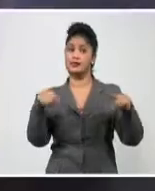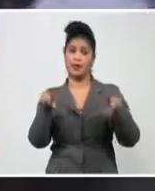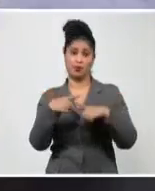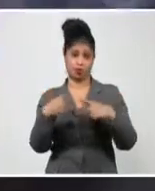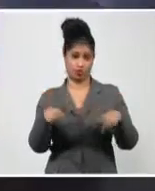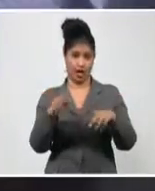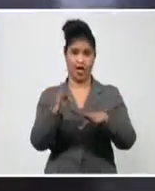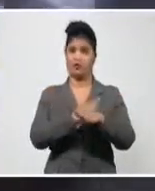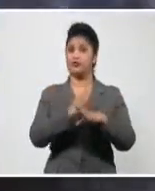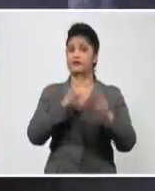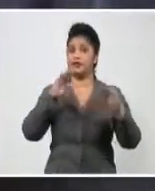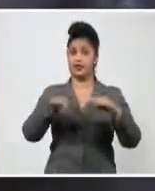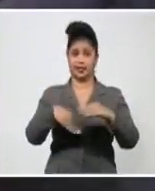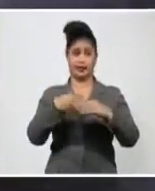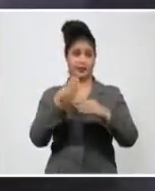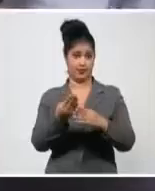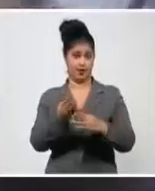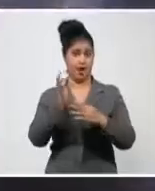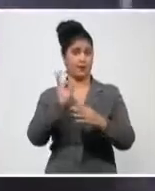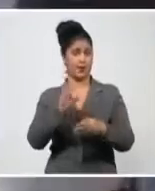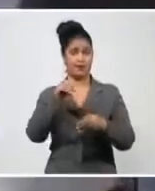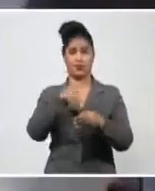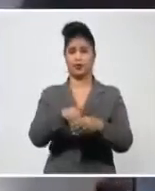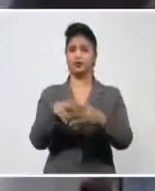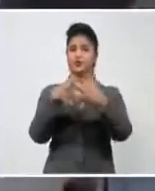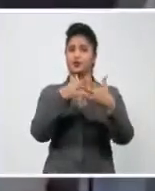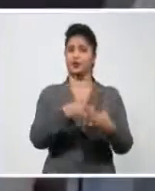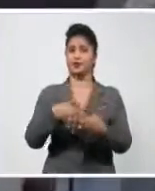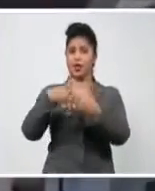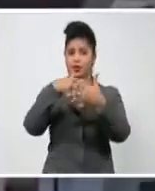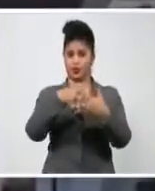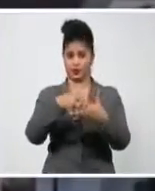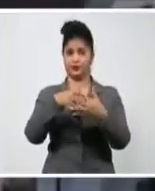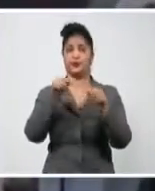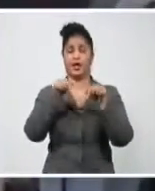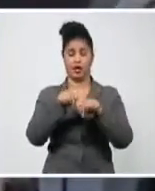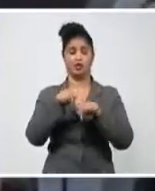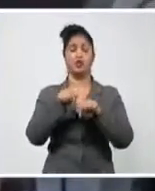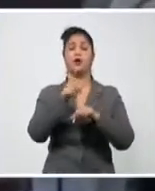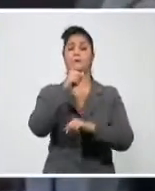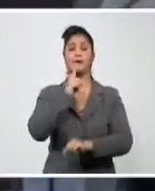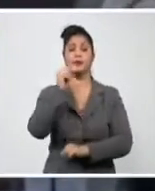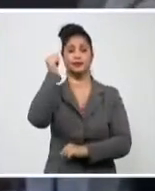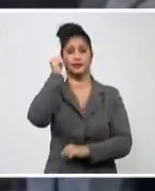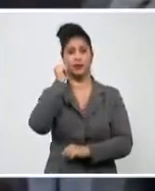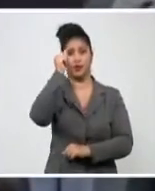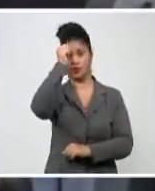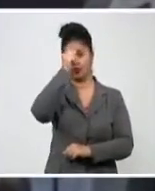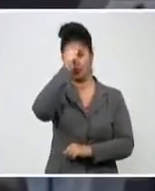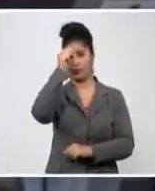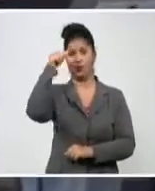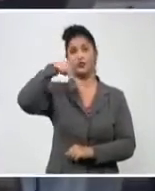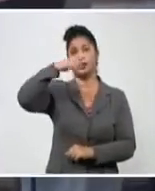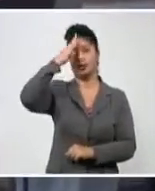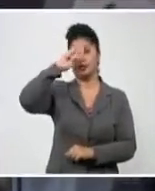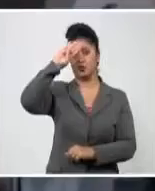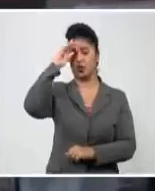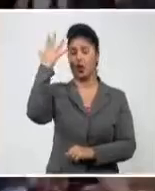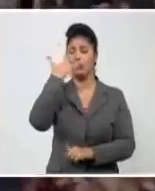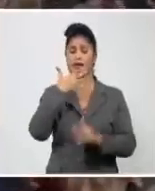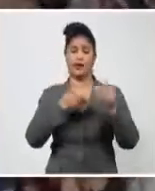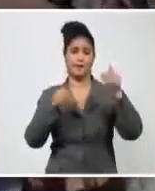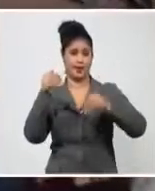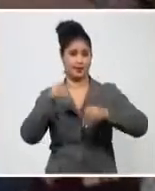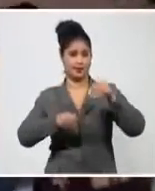Son algunos de los artistas norteamericanos que participarán en los próximos días de las presentaciones, mientras que por la parte cubana se suman al Hot